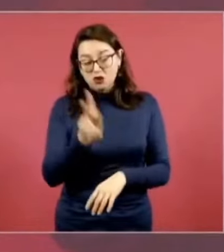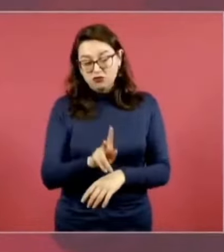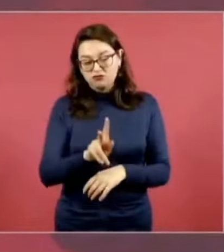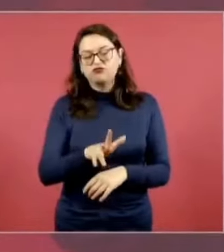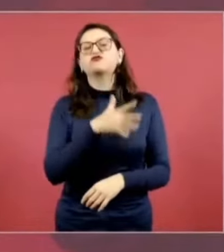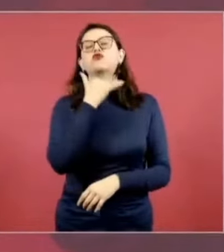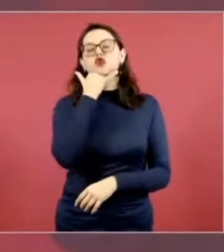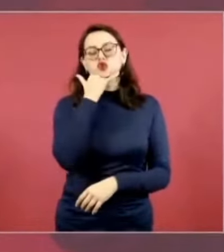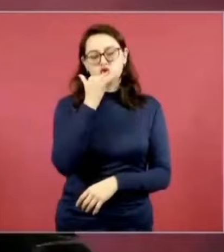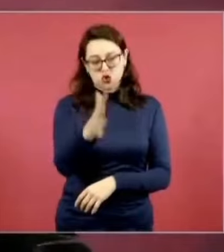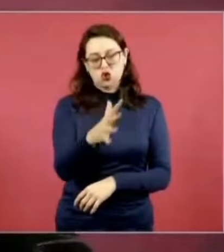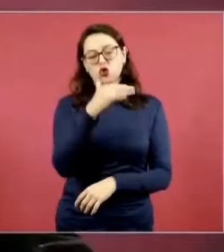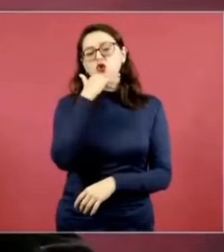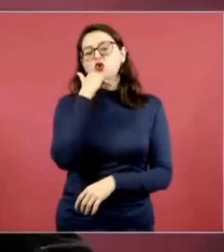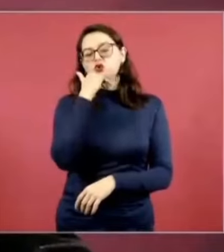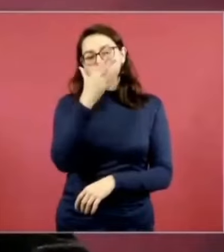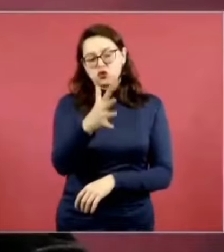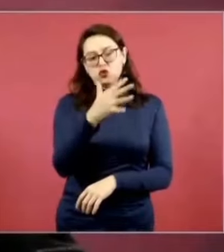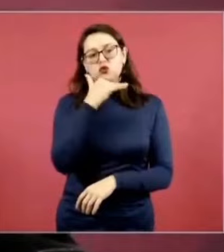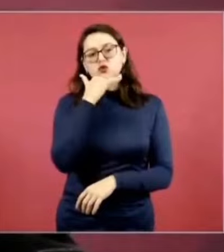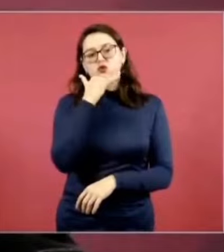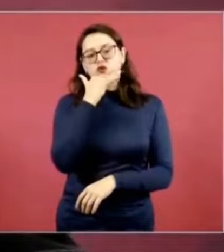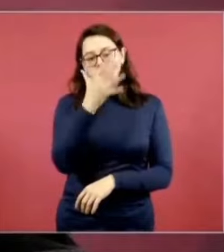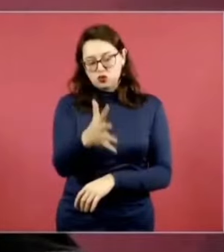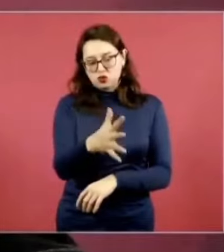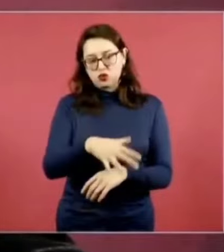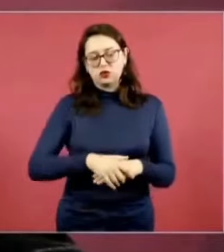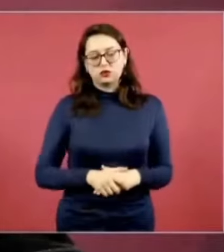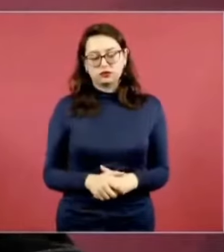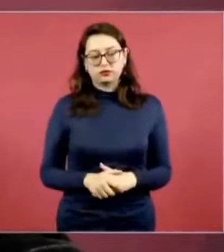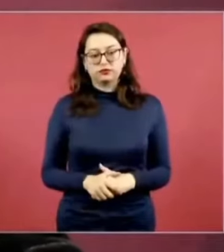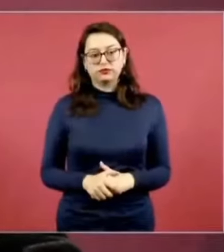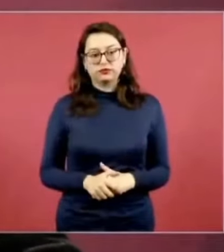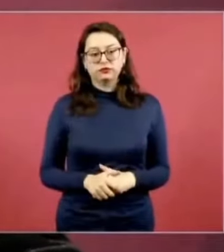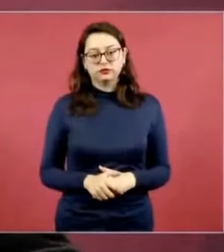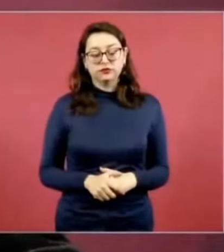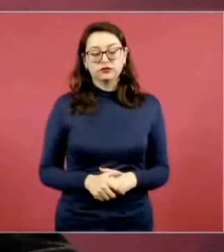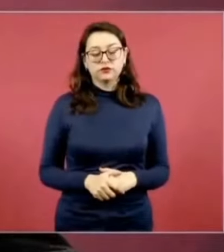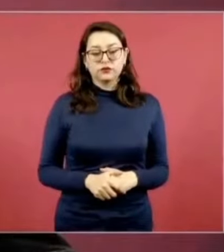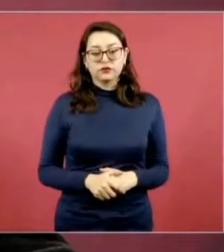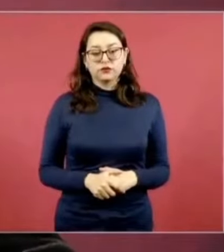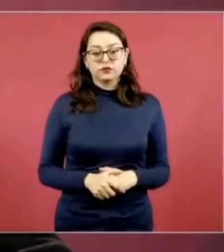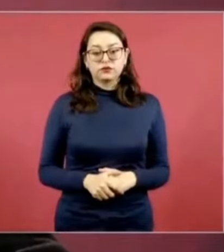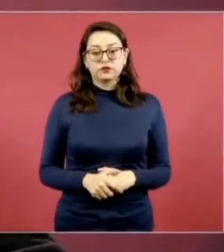el principal problema que tenía nuestro país la corrupción